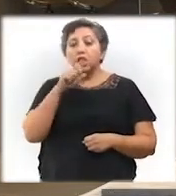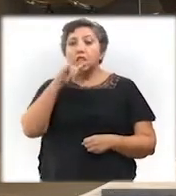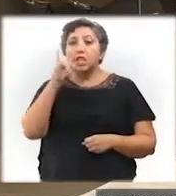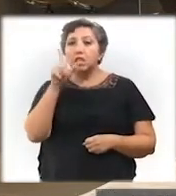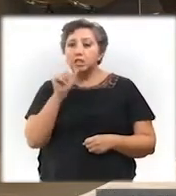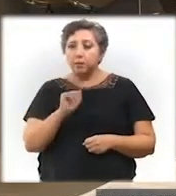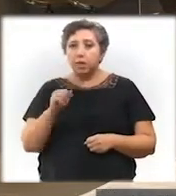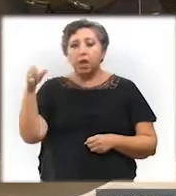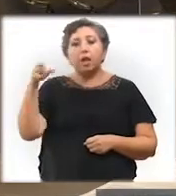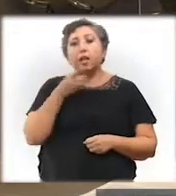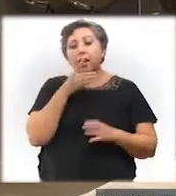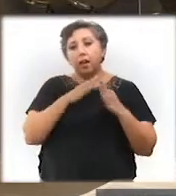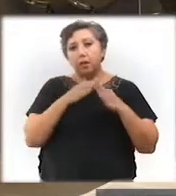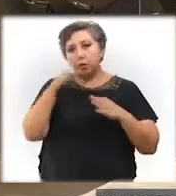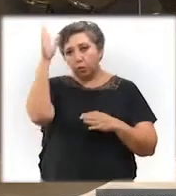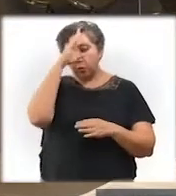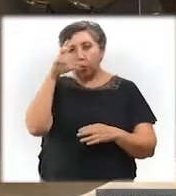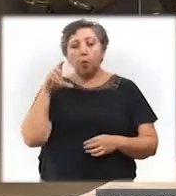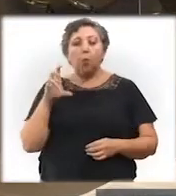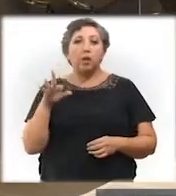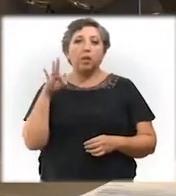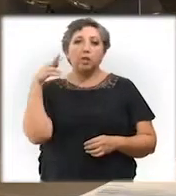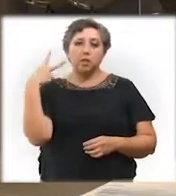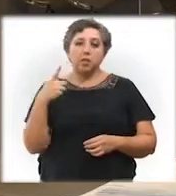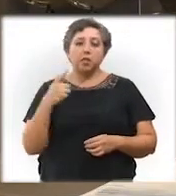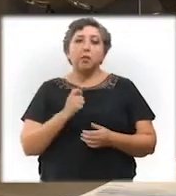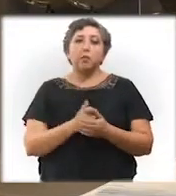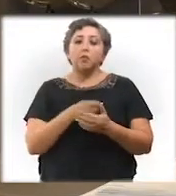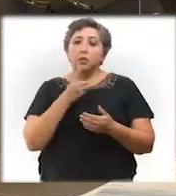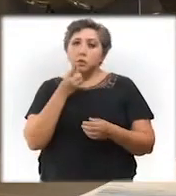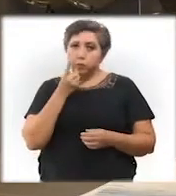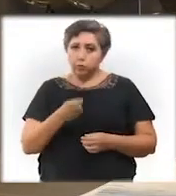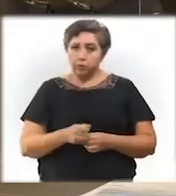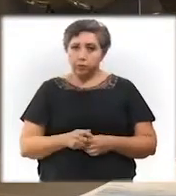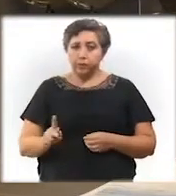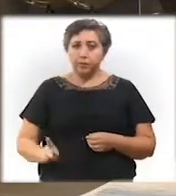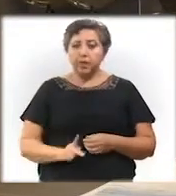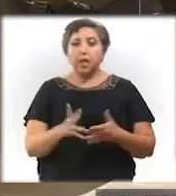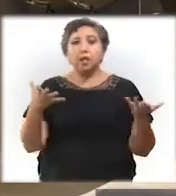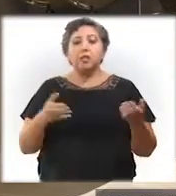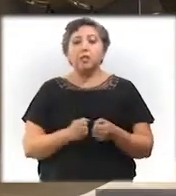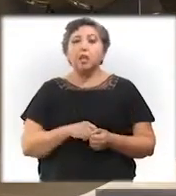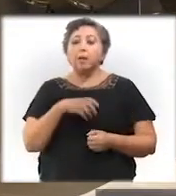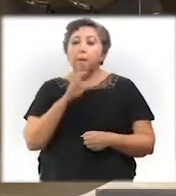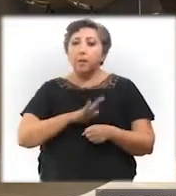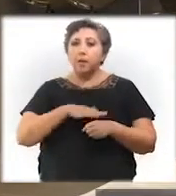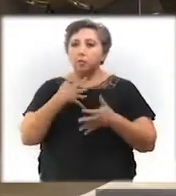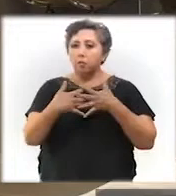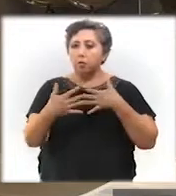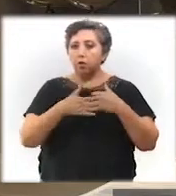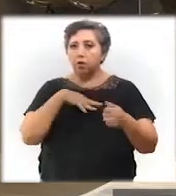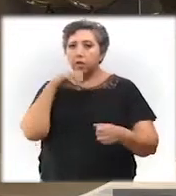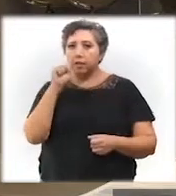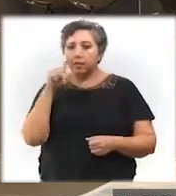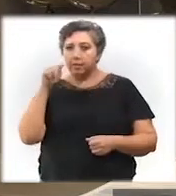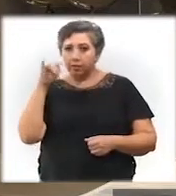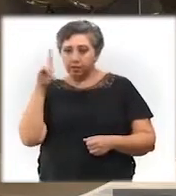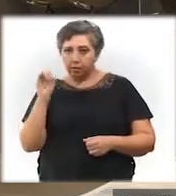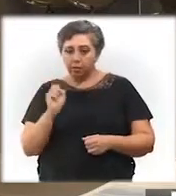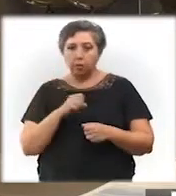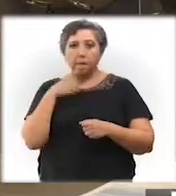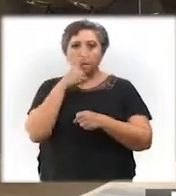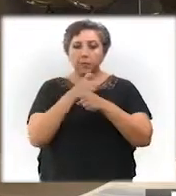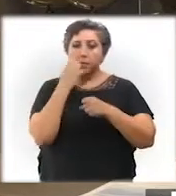zoológico de Tisimín y reactivamos las 47 casas de cultura en los municipios. Con inversión privada se construye el estadio más moderno y sostenible de toda